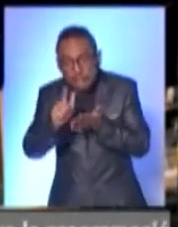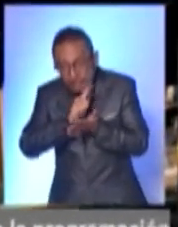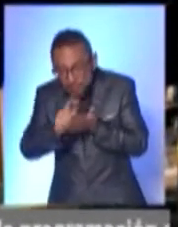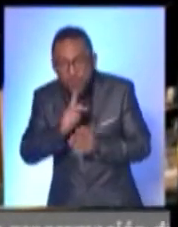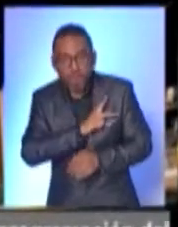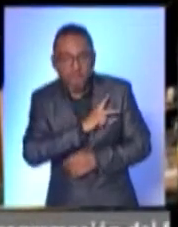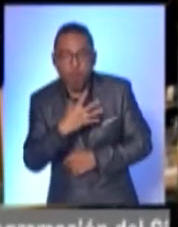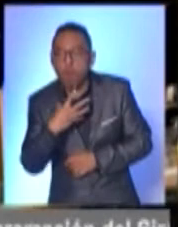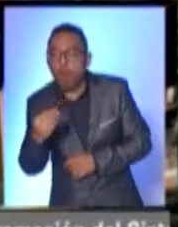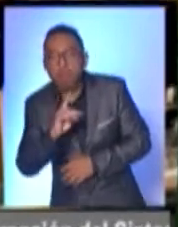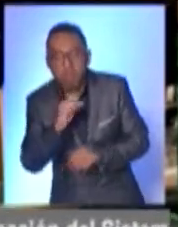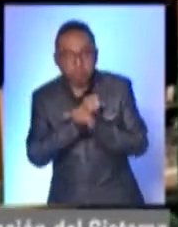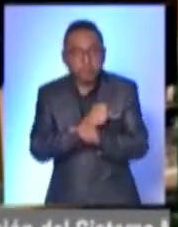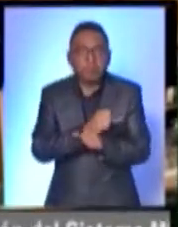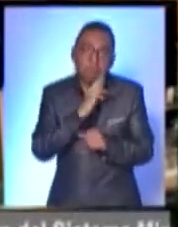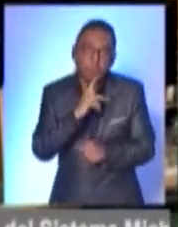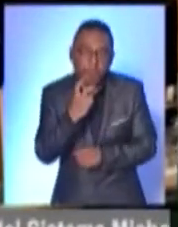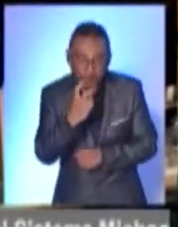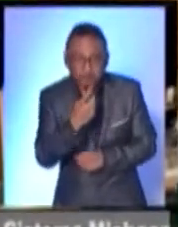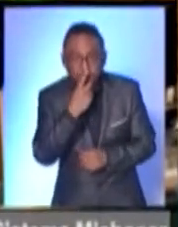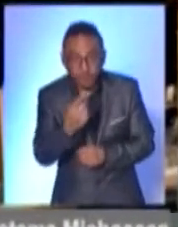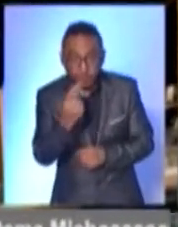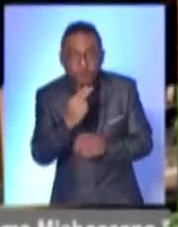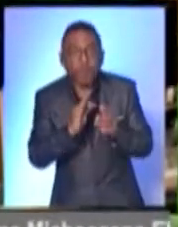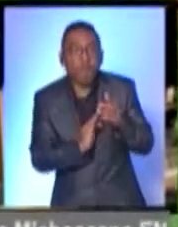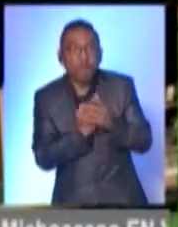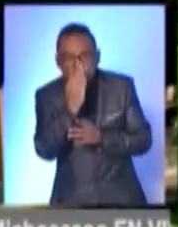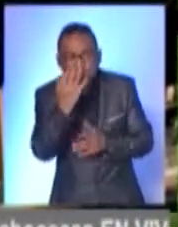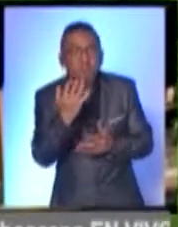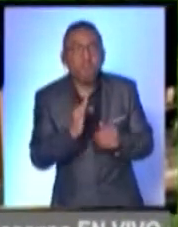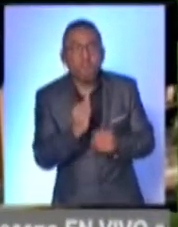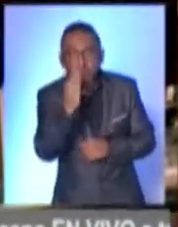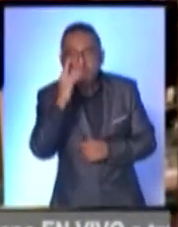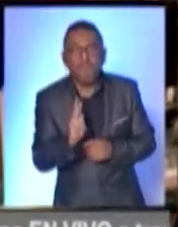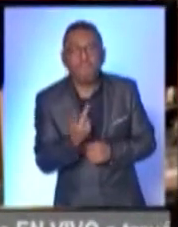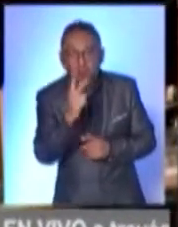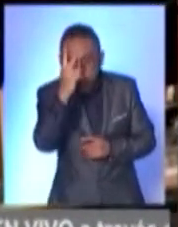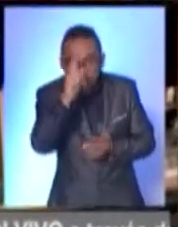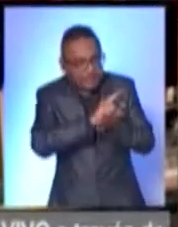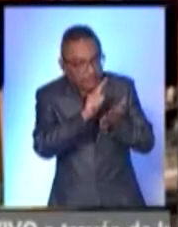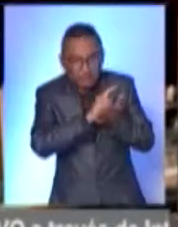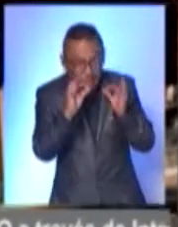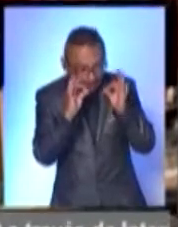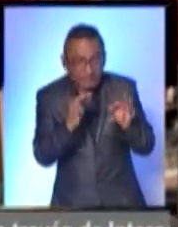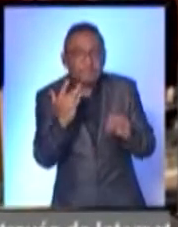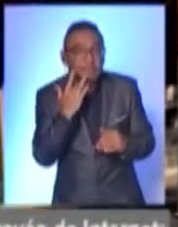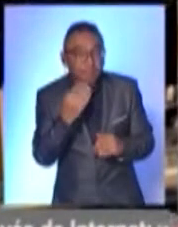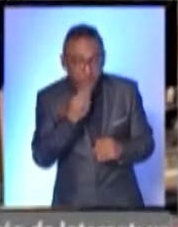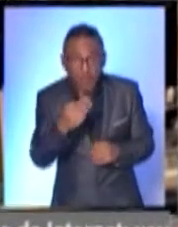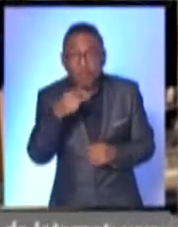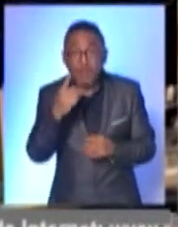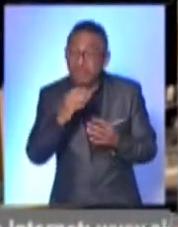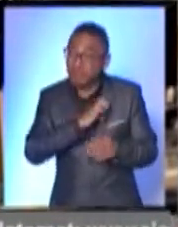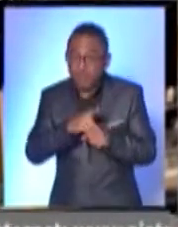gastrointestinales. Recomienda desinfectar frutas y verduras, además de tener cuidado especial al adquirir carnes,